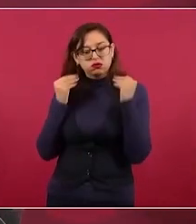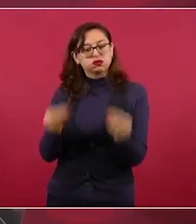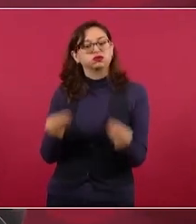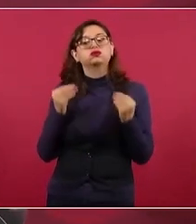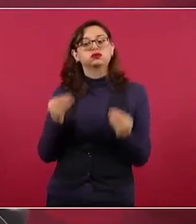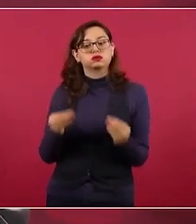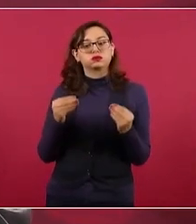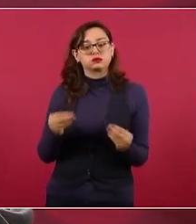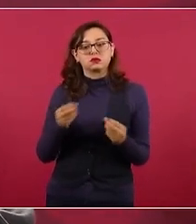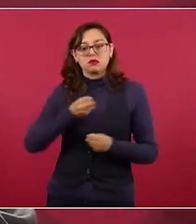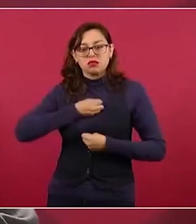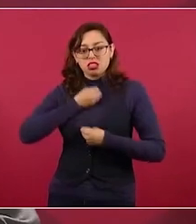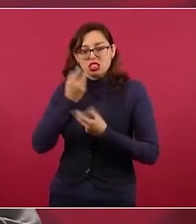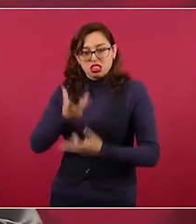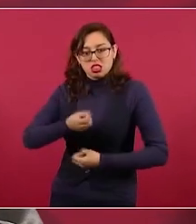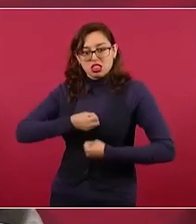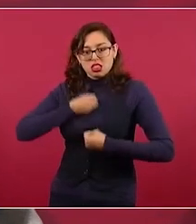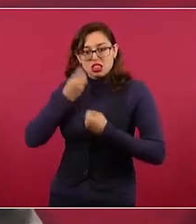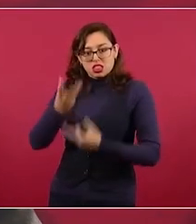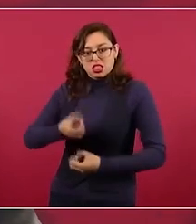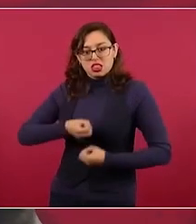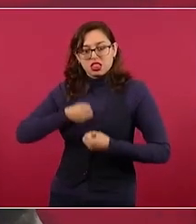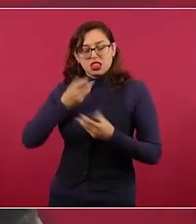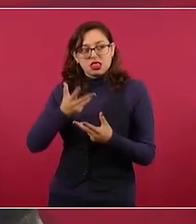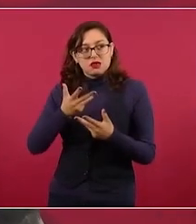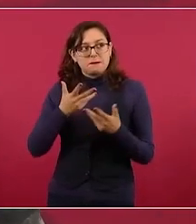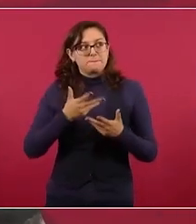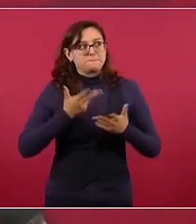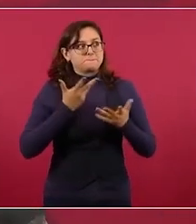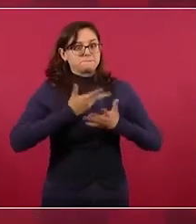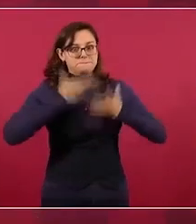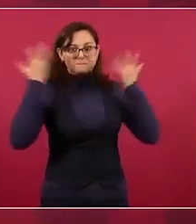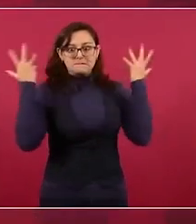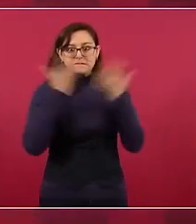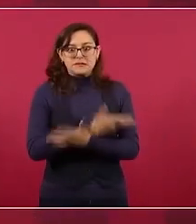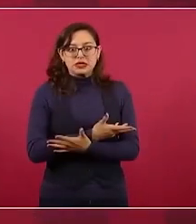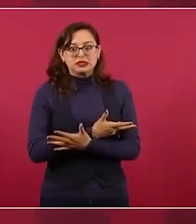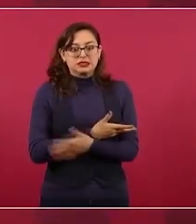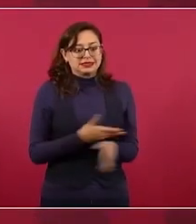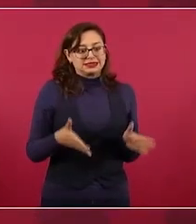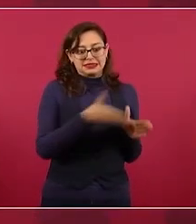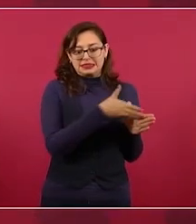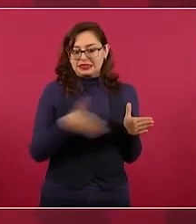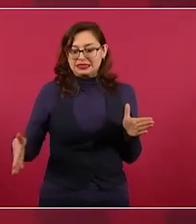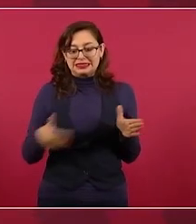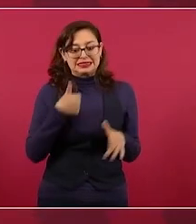no es una campaña